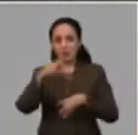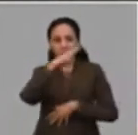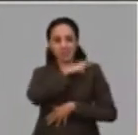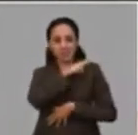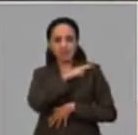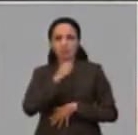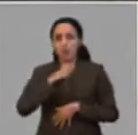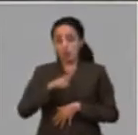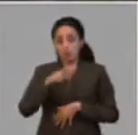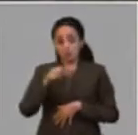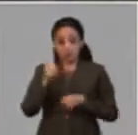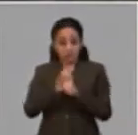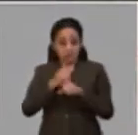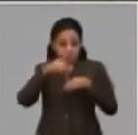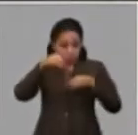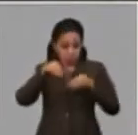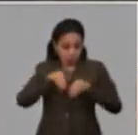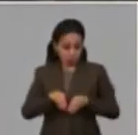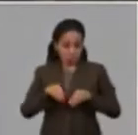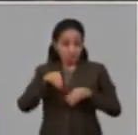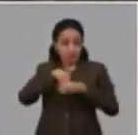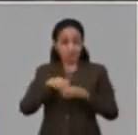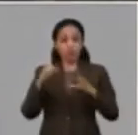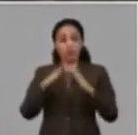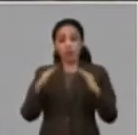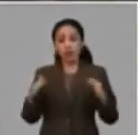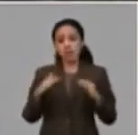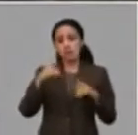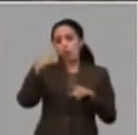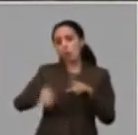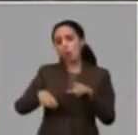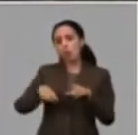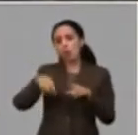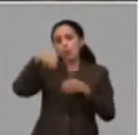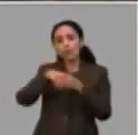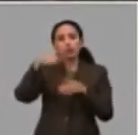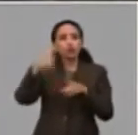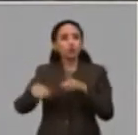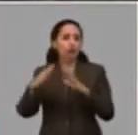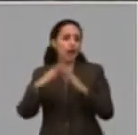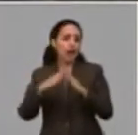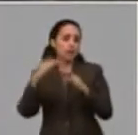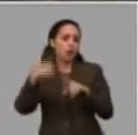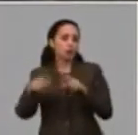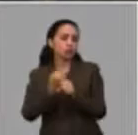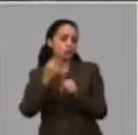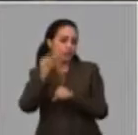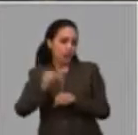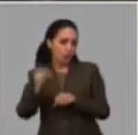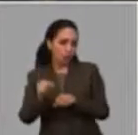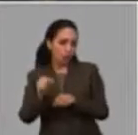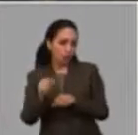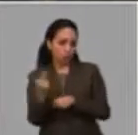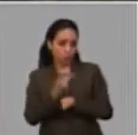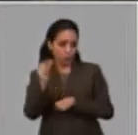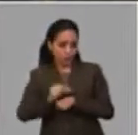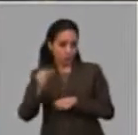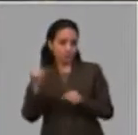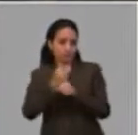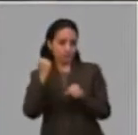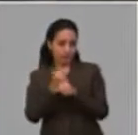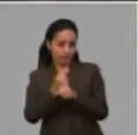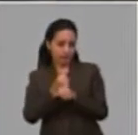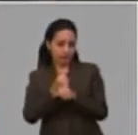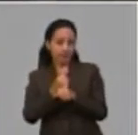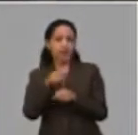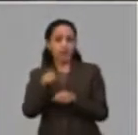club de computación, puede ser inclusive en casa de otro trabajador. Entonces, esas son unas facilidades que da el teletrabajo. No es nuevo.